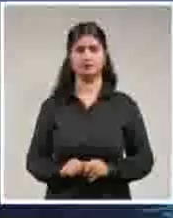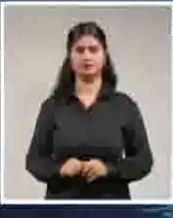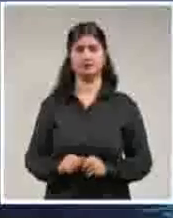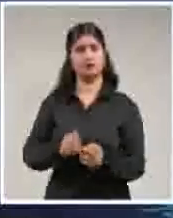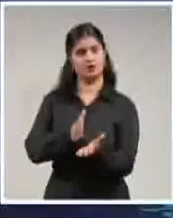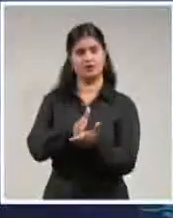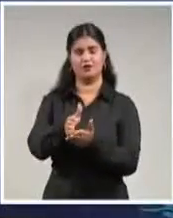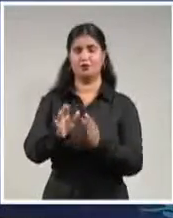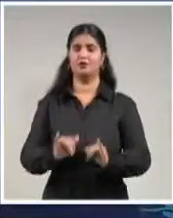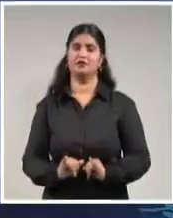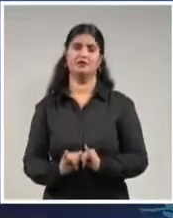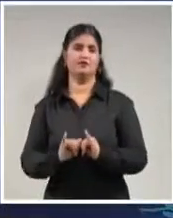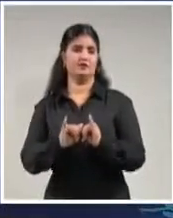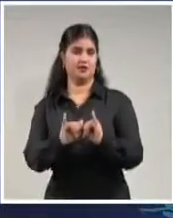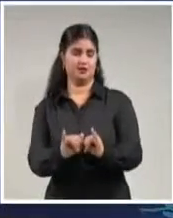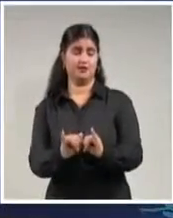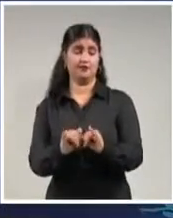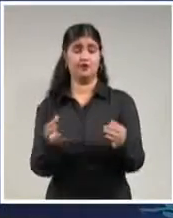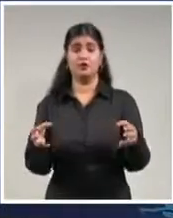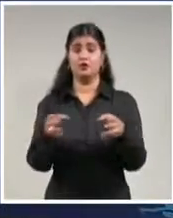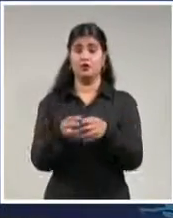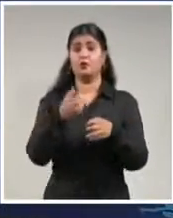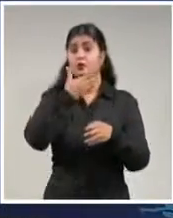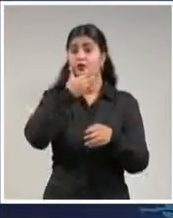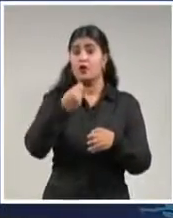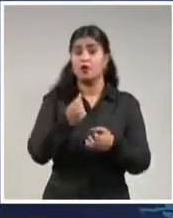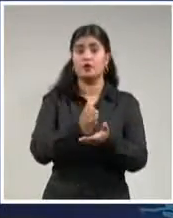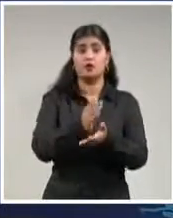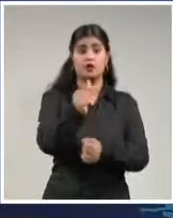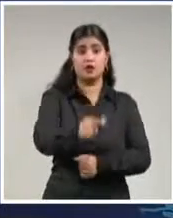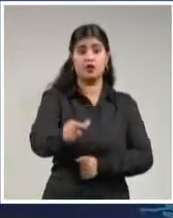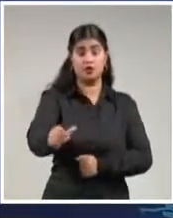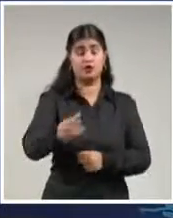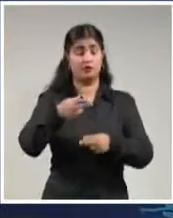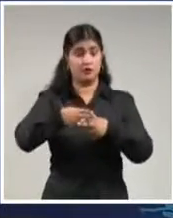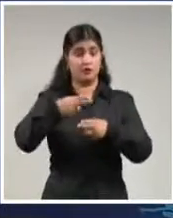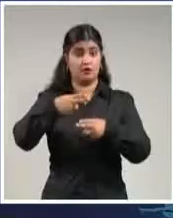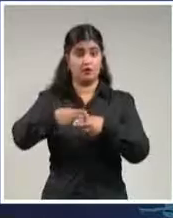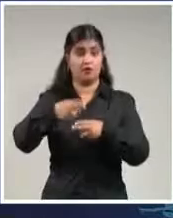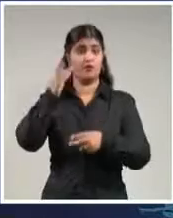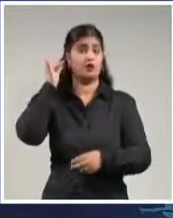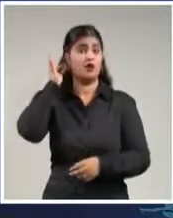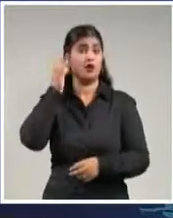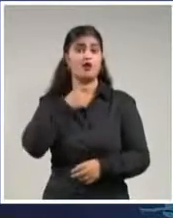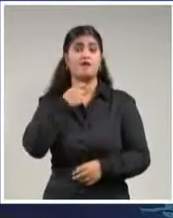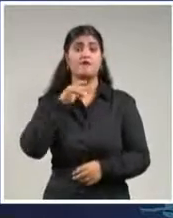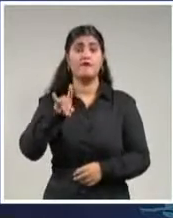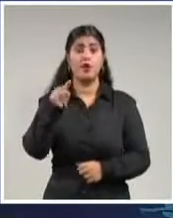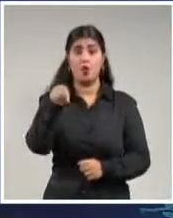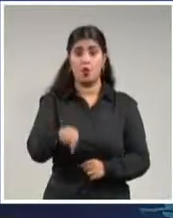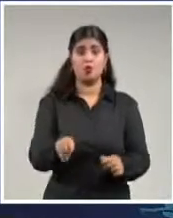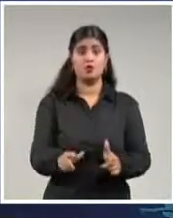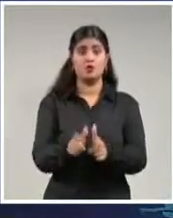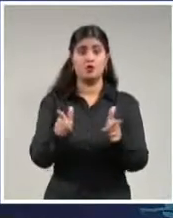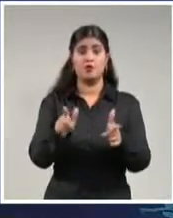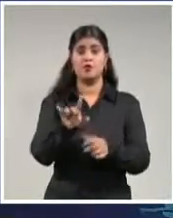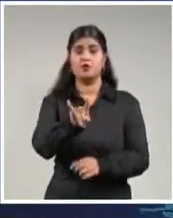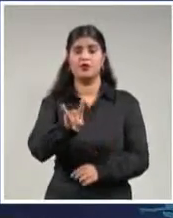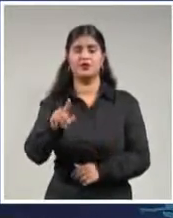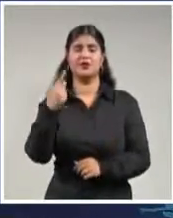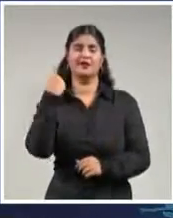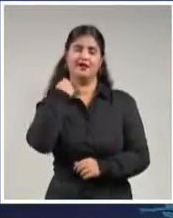Otros temas, la Federación Estudiantil Universitaria, la FEU, cumple hoy 99 años de fundada. Por tal motivo,